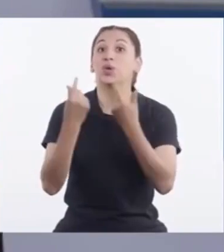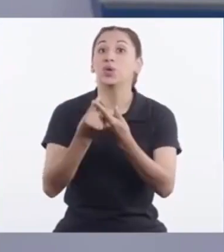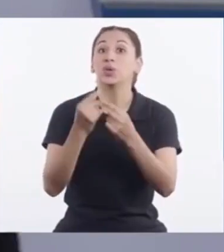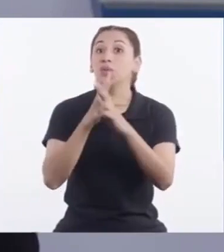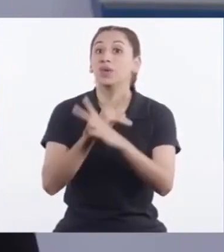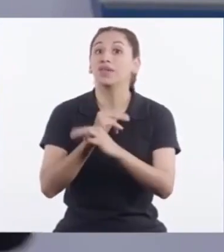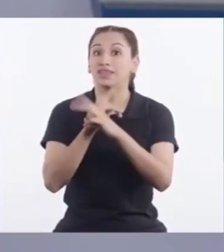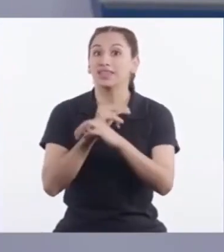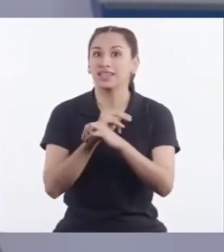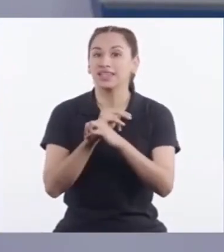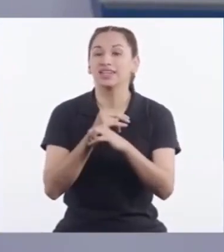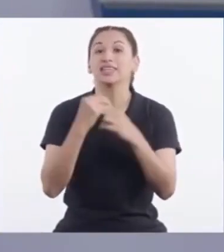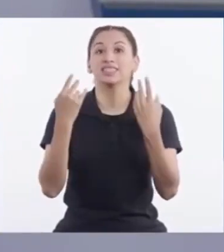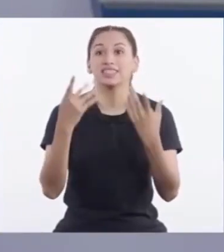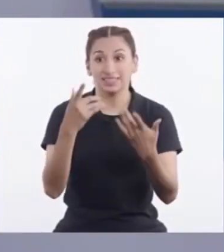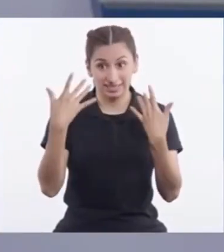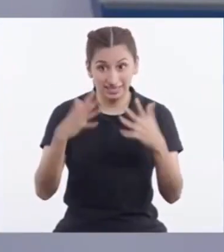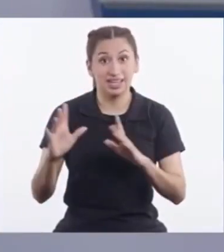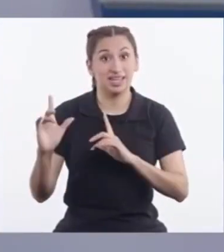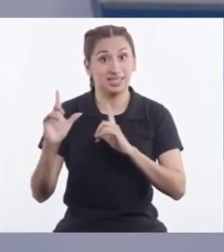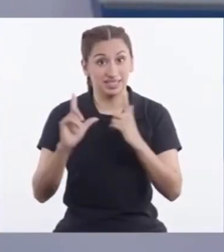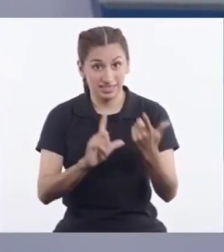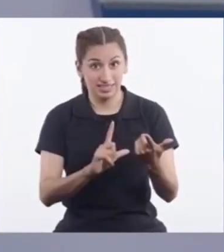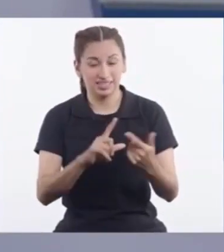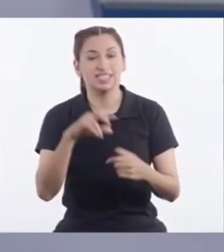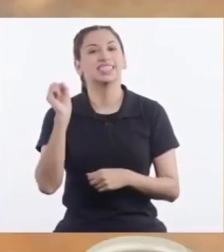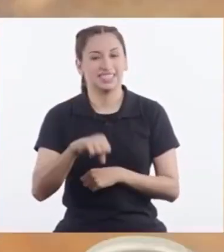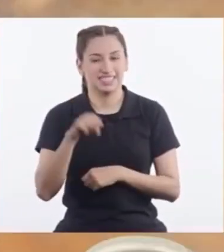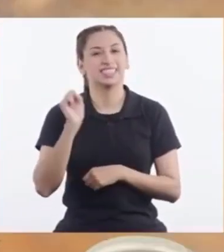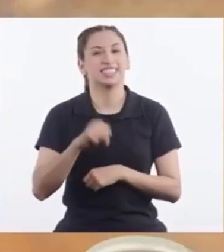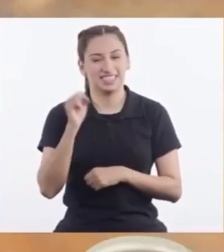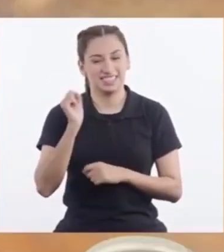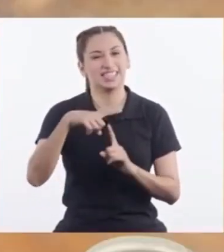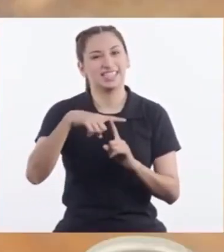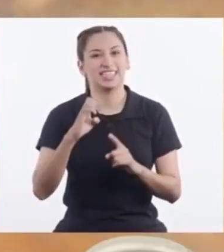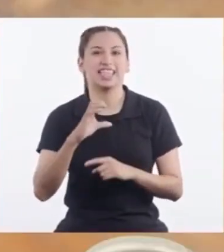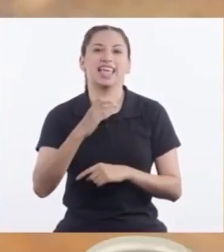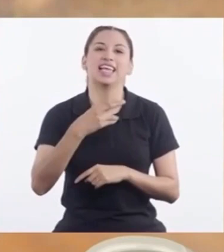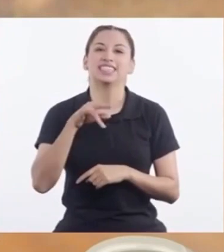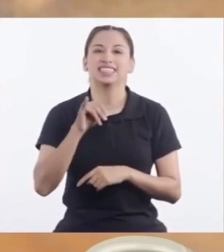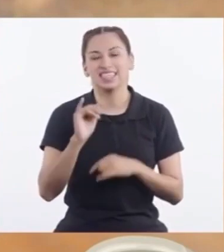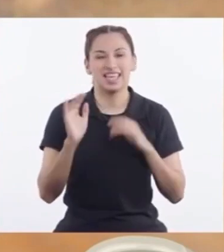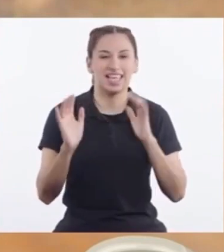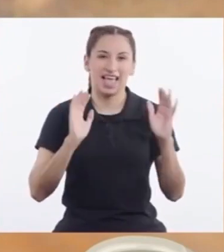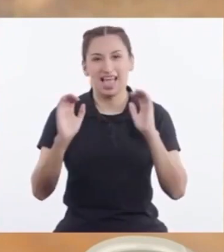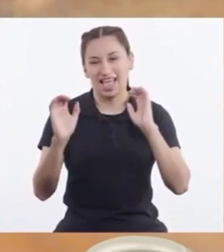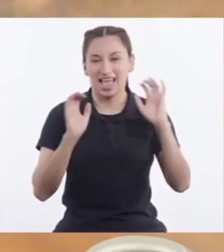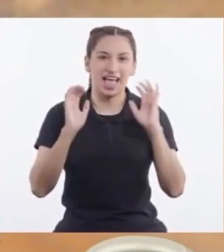Vizcacha! ¿Se sienten listos? ¡Sí, Techi!